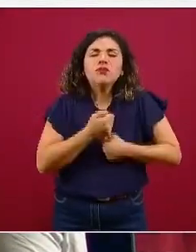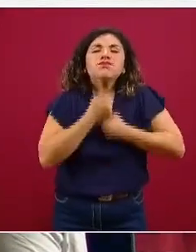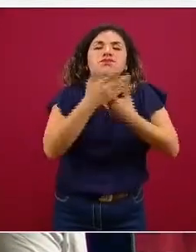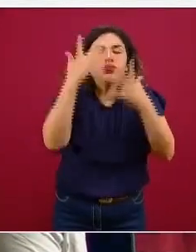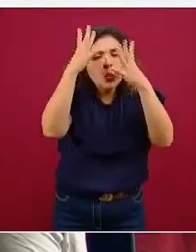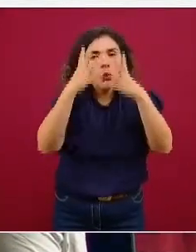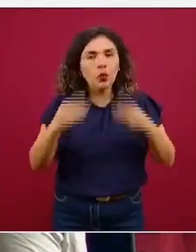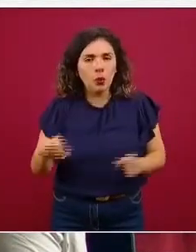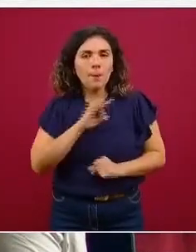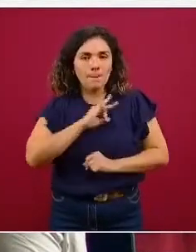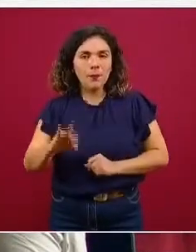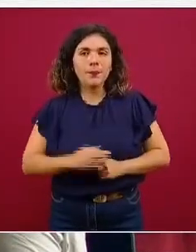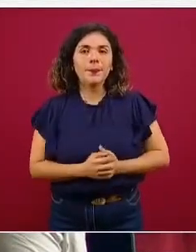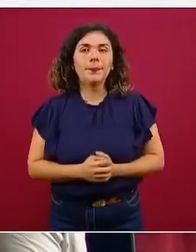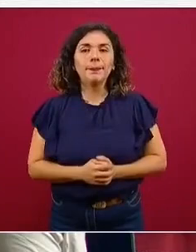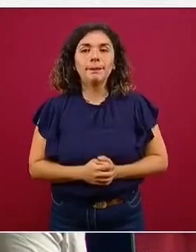favor.